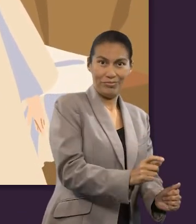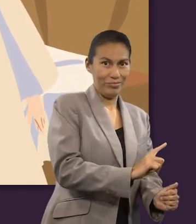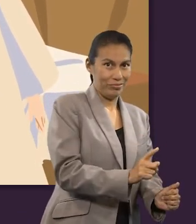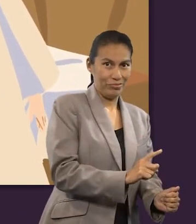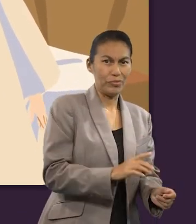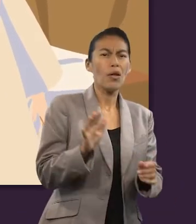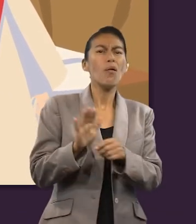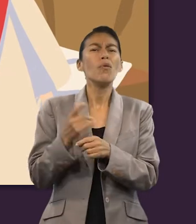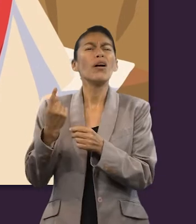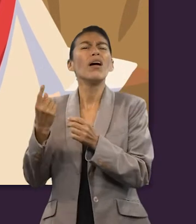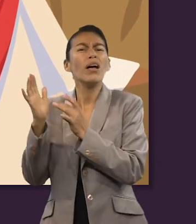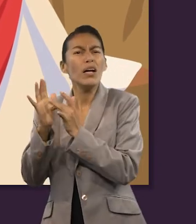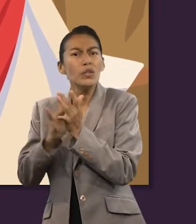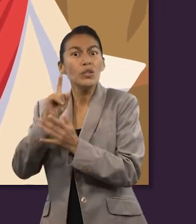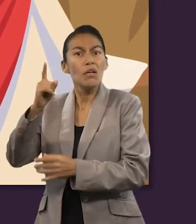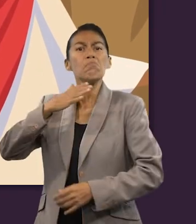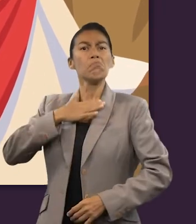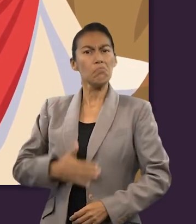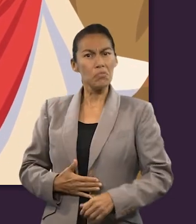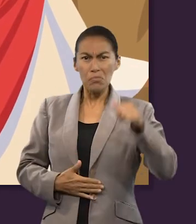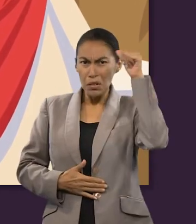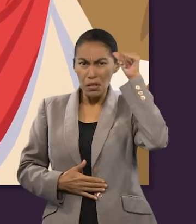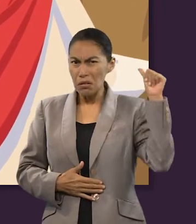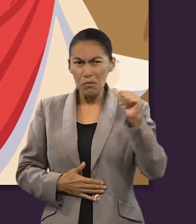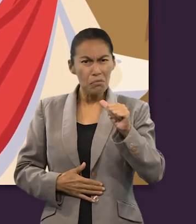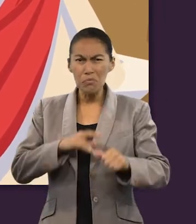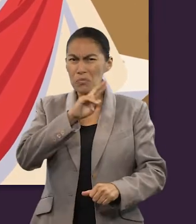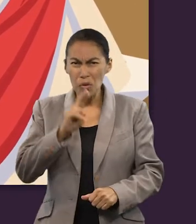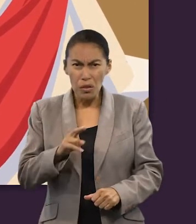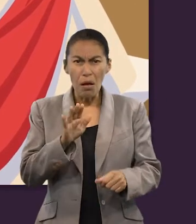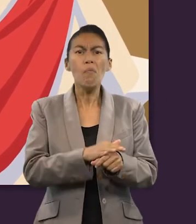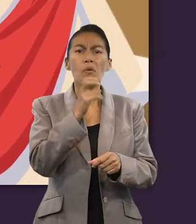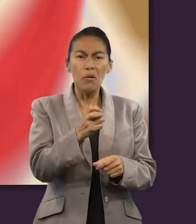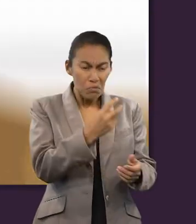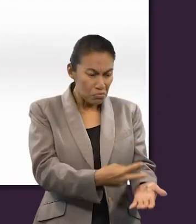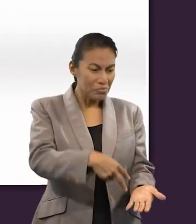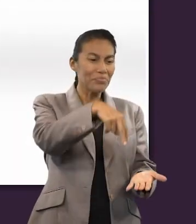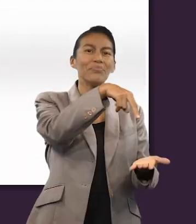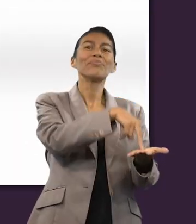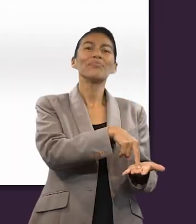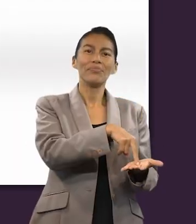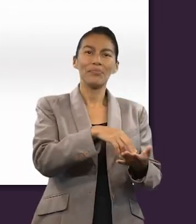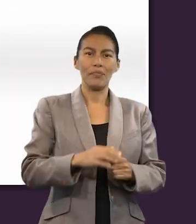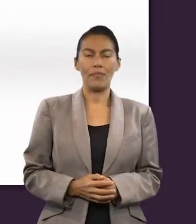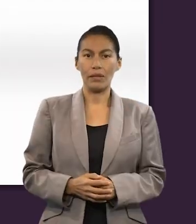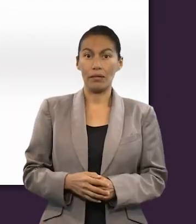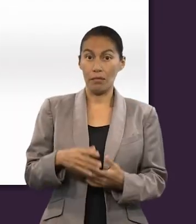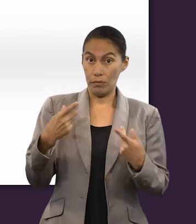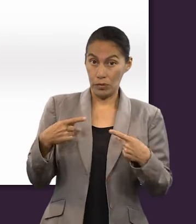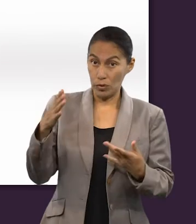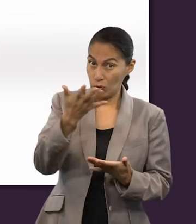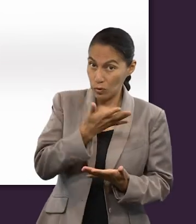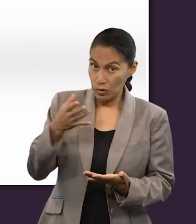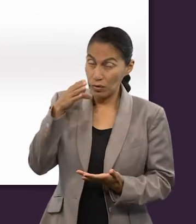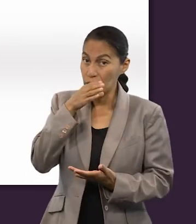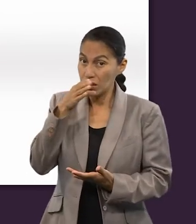Jesús porque Él era justo y nunca había pecado. El cristianismo se centra en la vida que recibimos